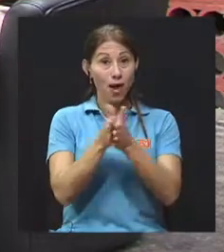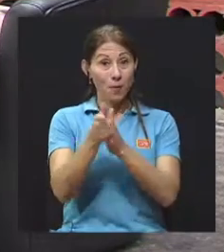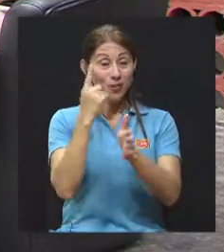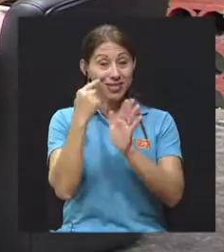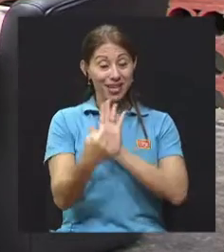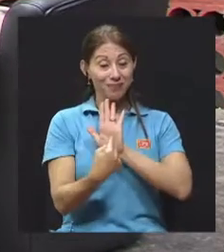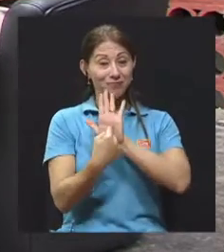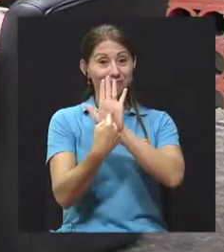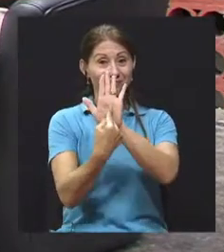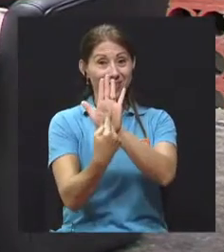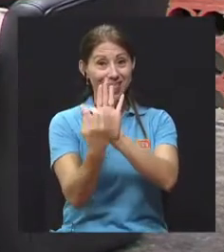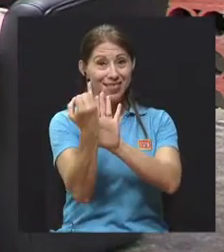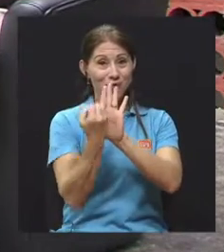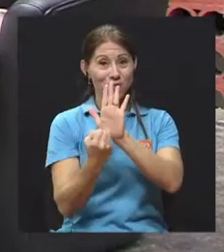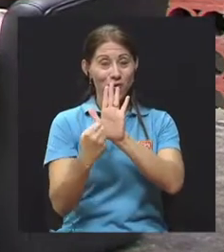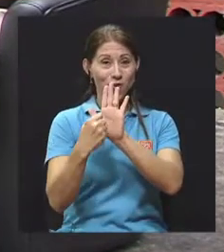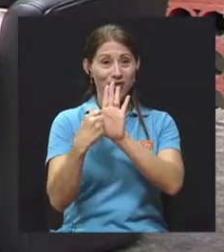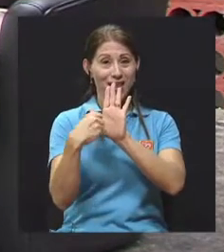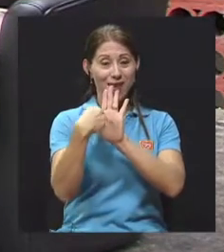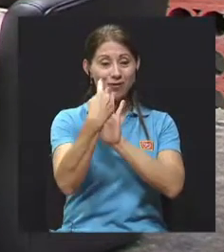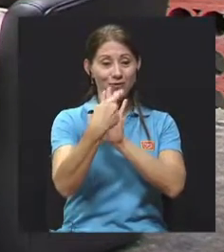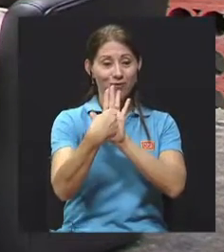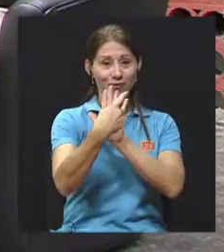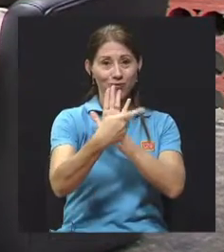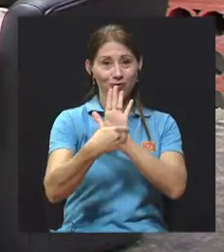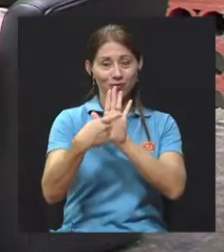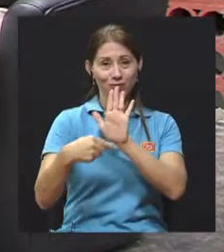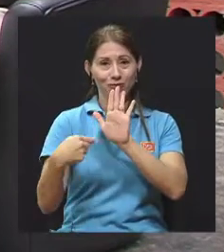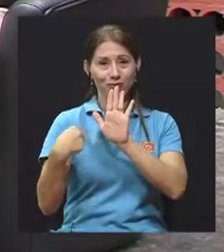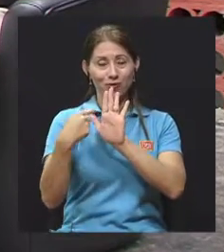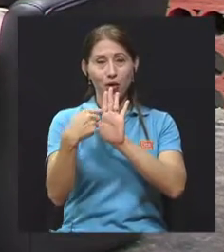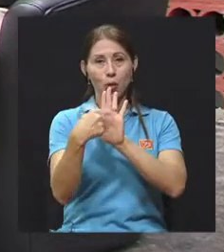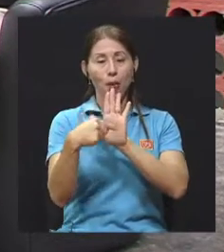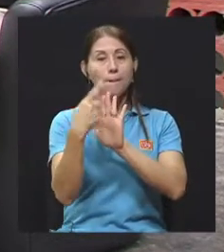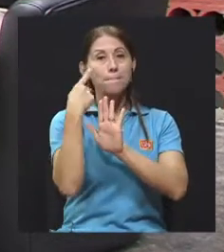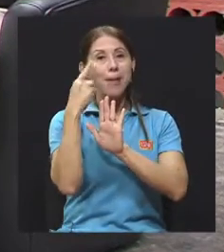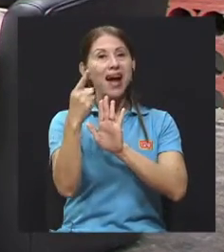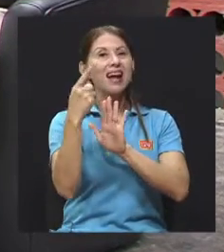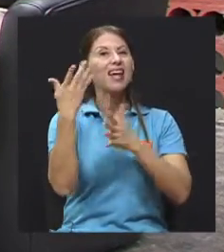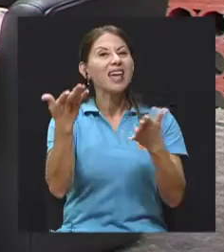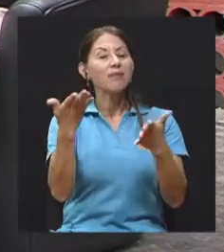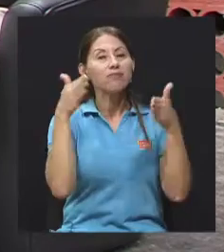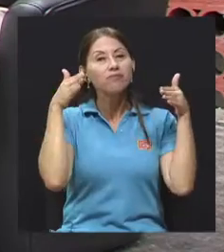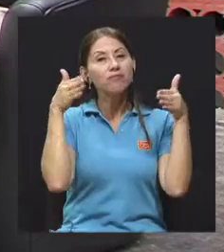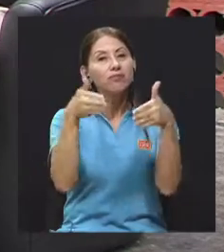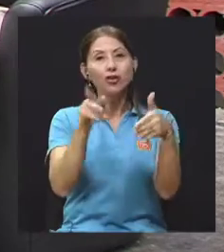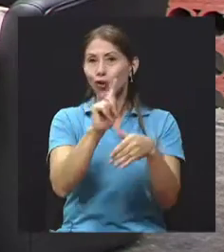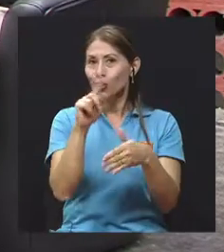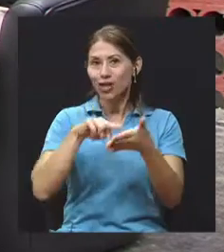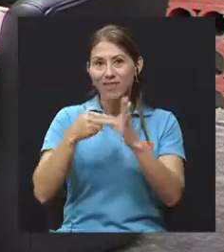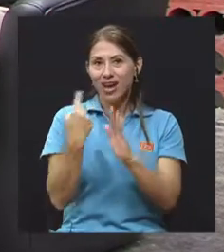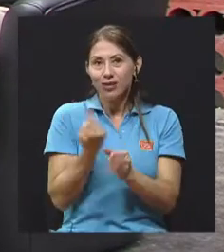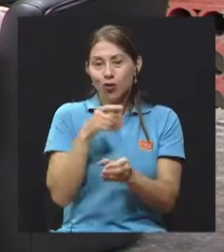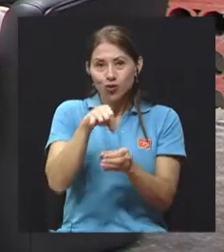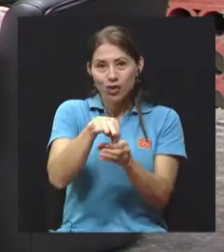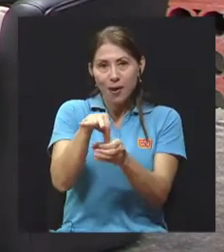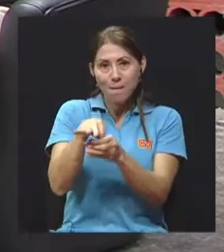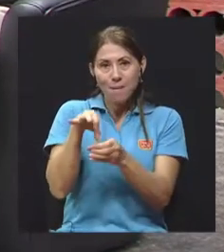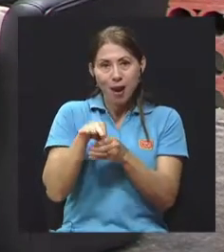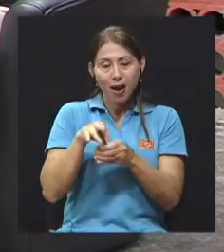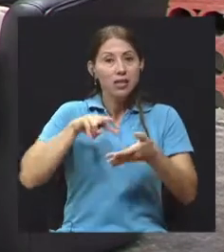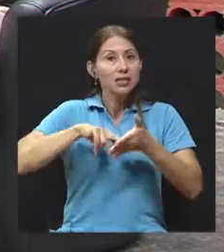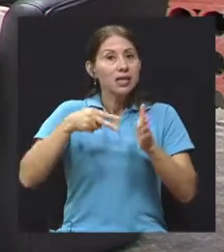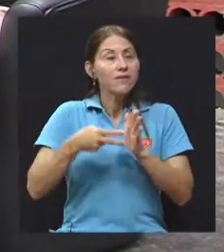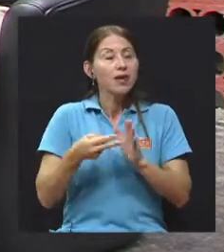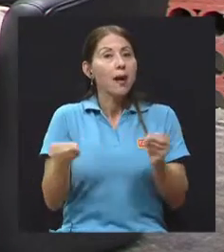la floresta que usted nos trae, para recalcar que efectivamente no solo es sembrar, o sea, involucra algo mucho más